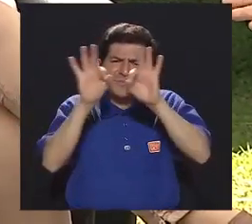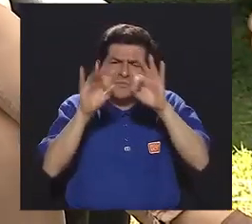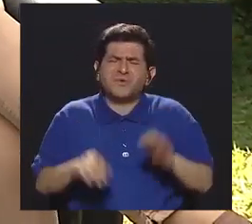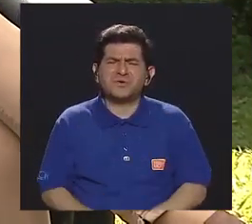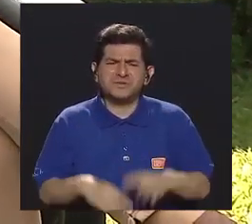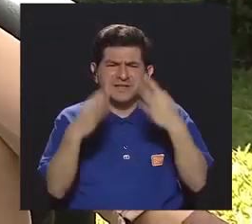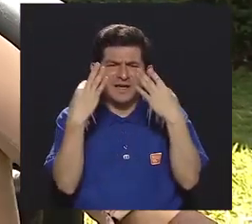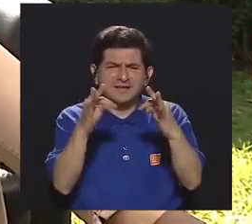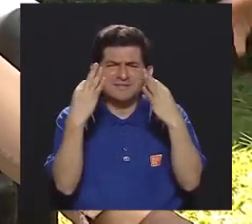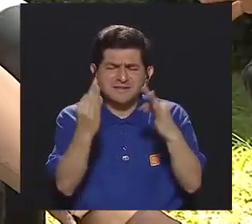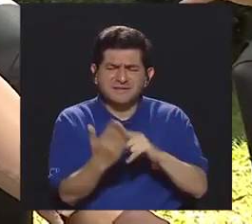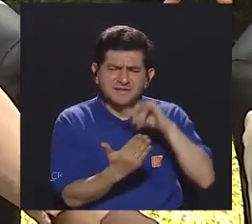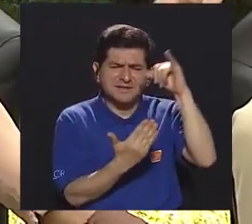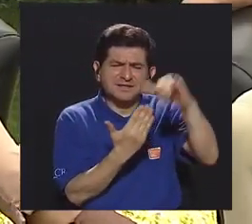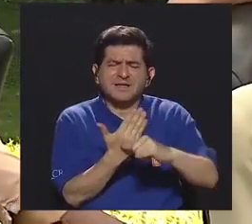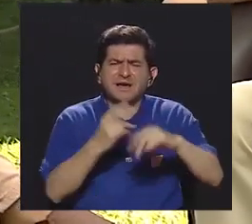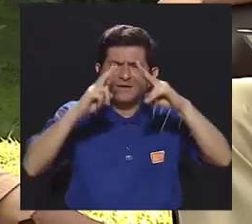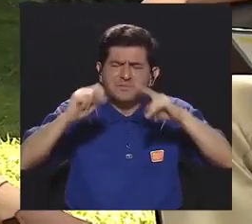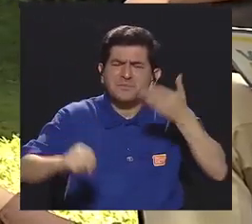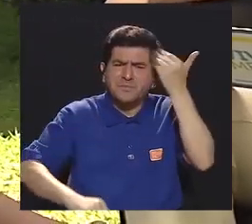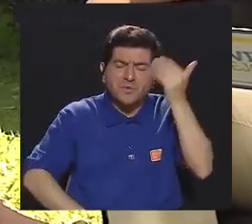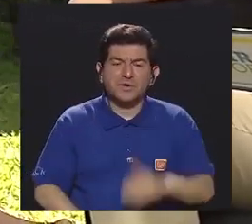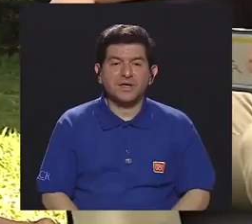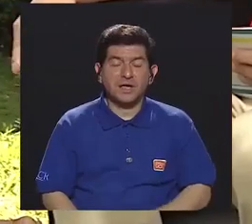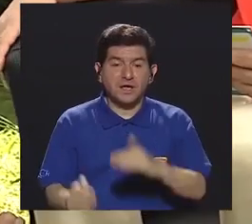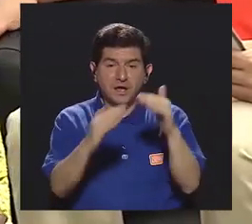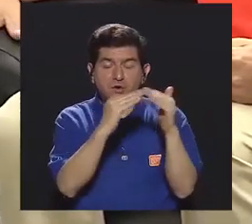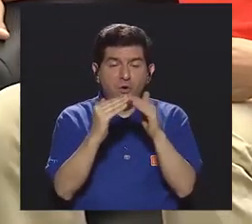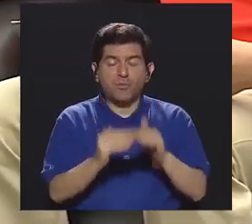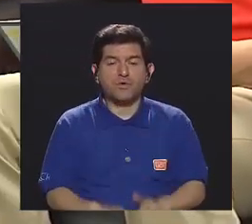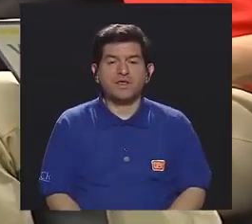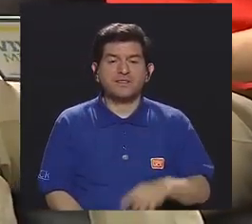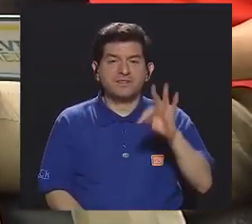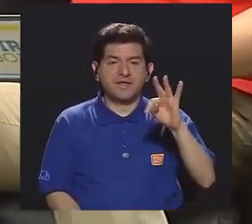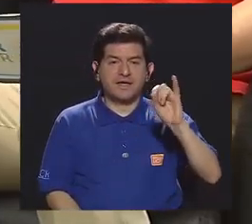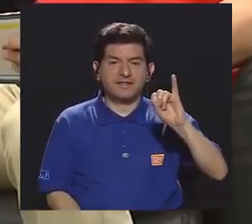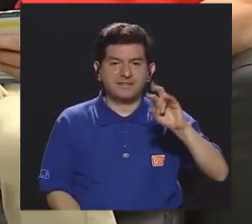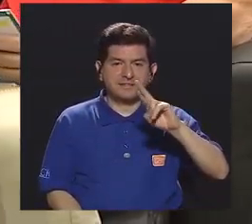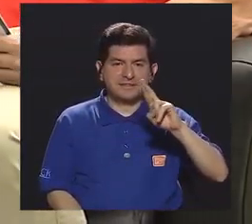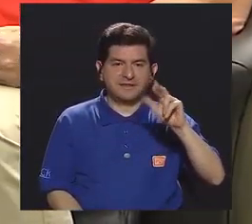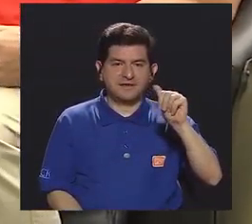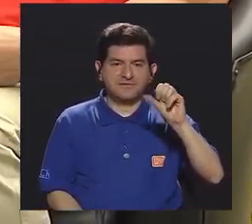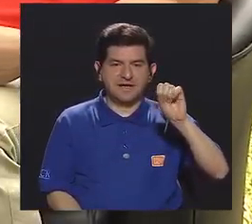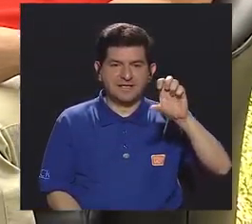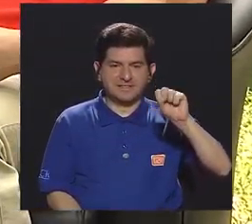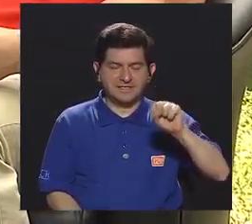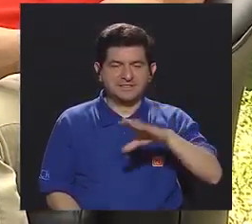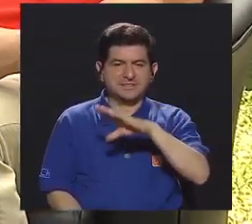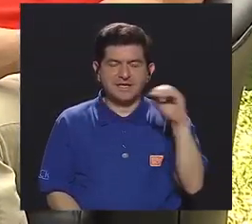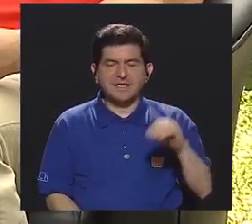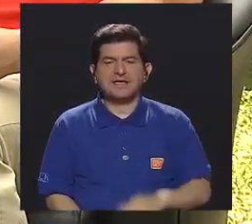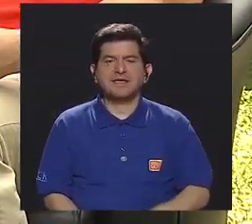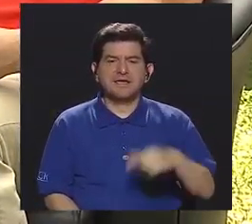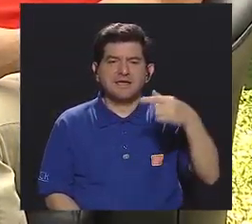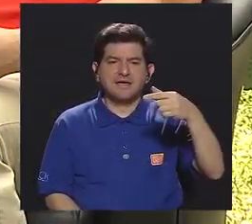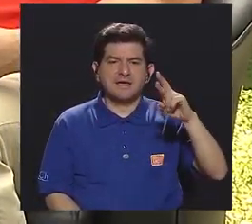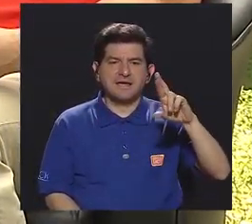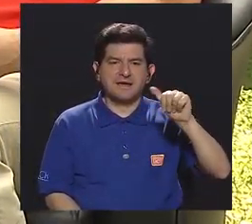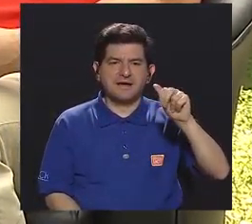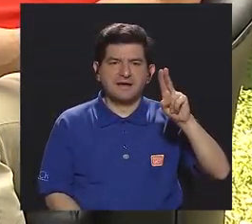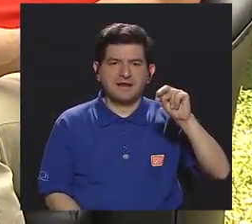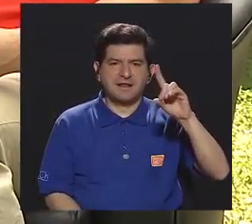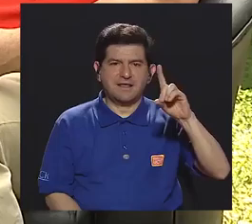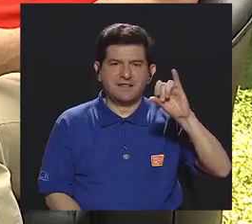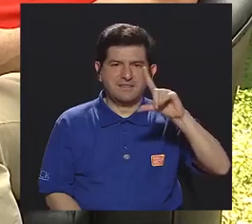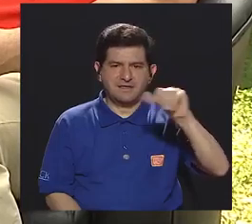importantes, digamos, de llevar este tipo de proyectos? Bueno, la comunidad de Tibrasis y Granadillas, que son principalmente las comunidades donde trabajamos